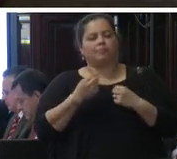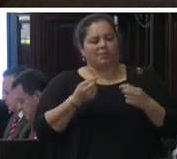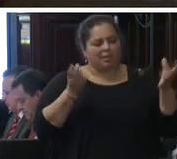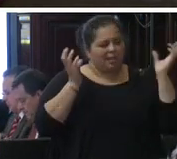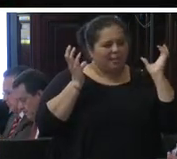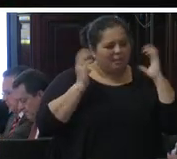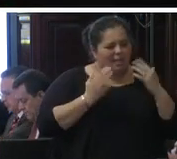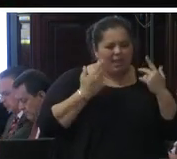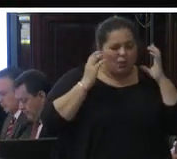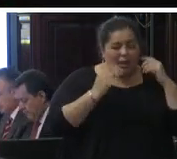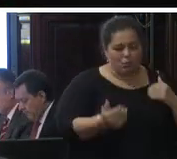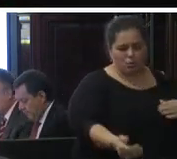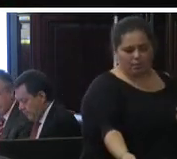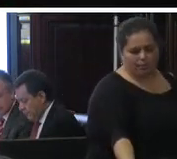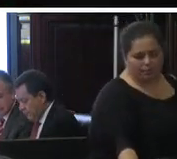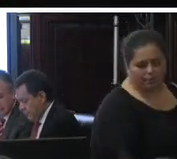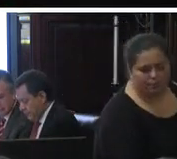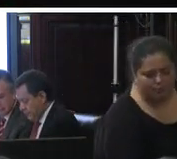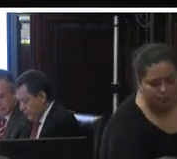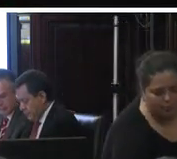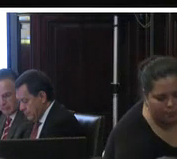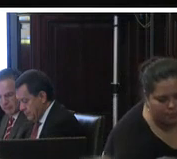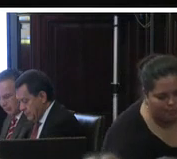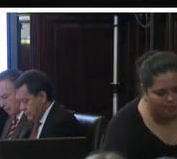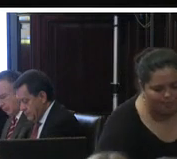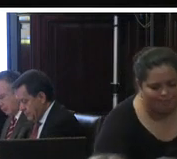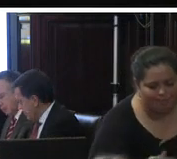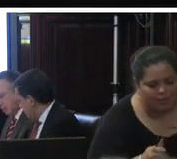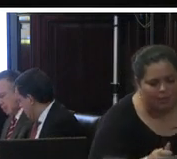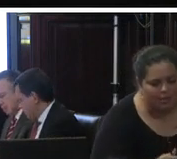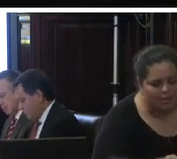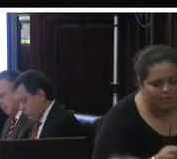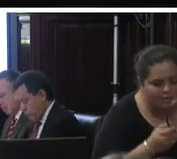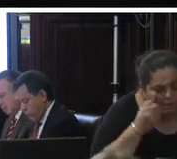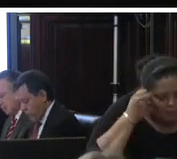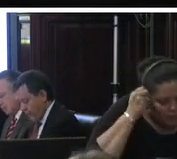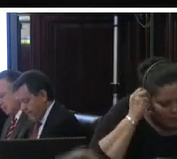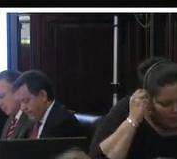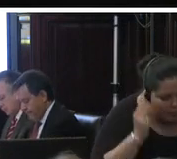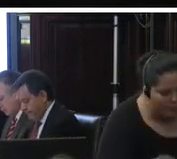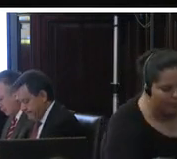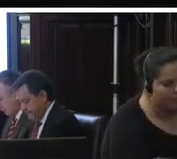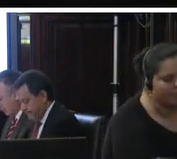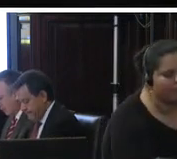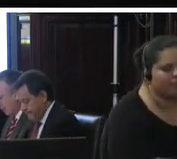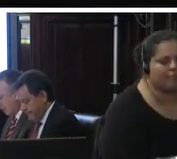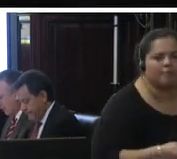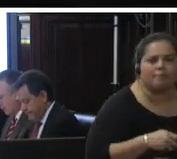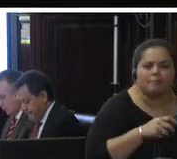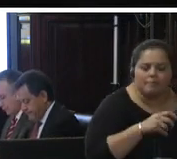en junio de 2011 la Suprema Corte de Justicia de la Nación fijó un criterio que determinó los alcances del artículo primero